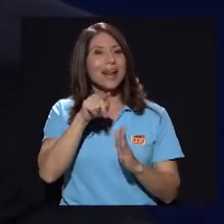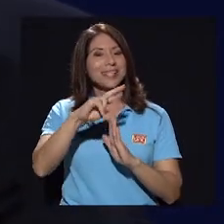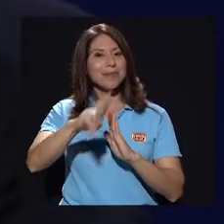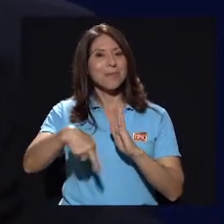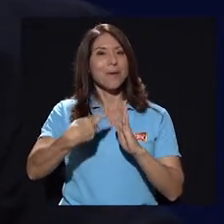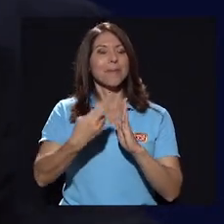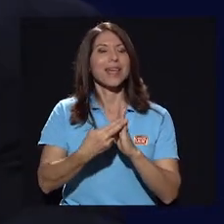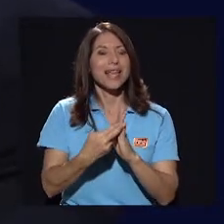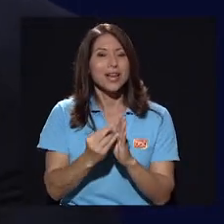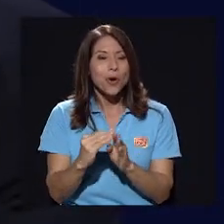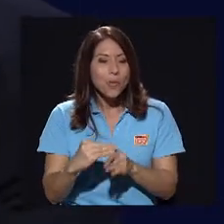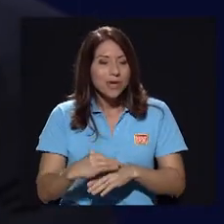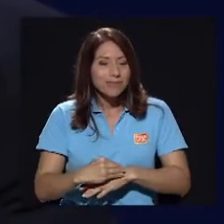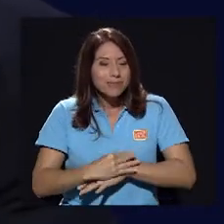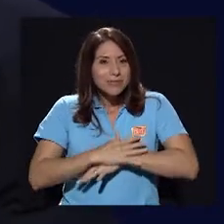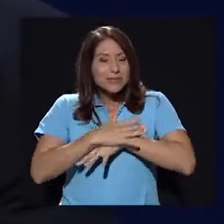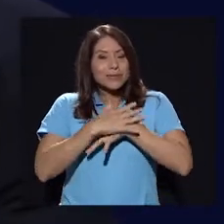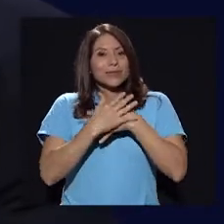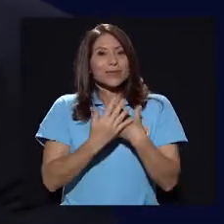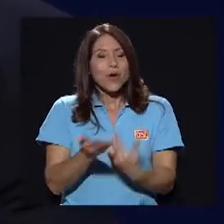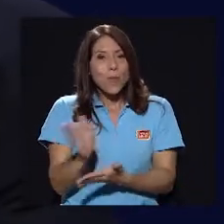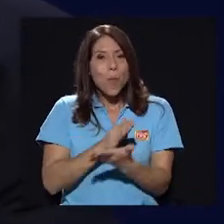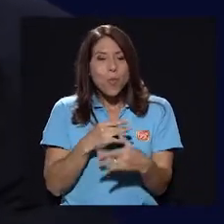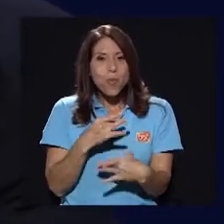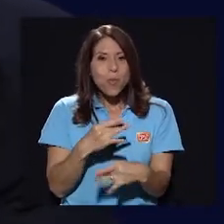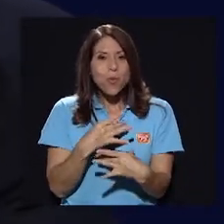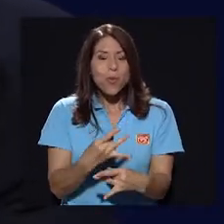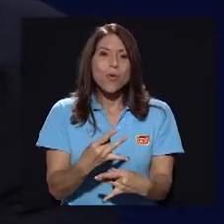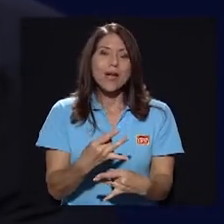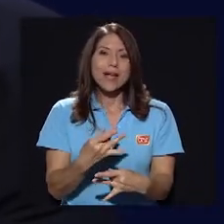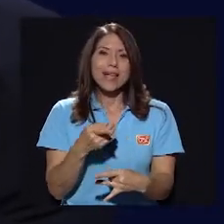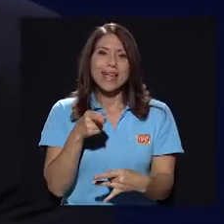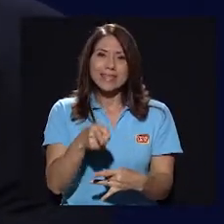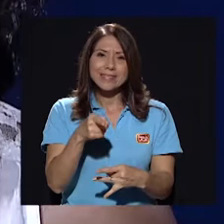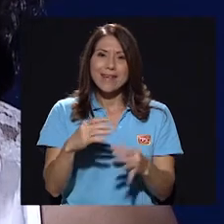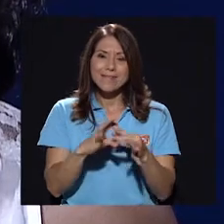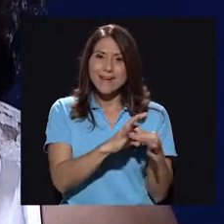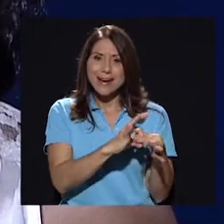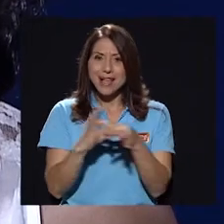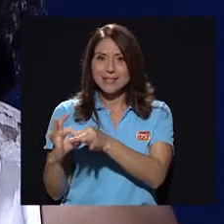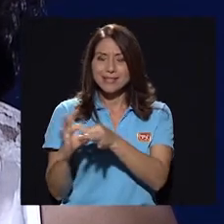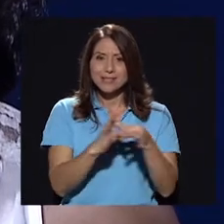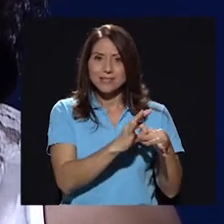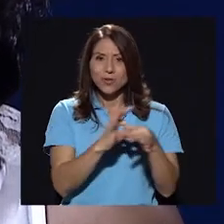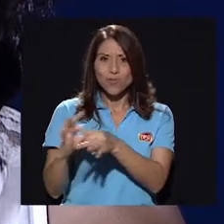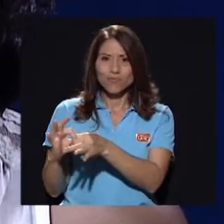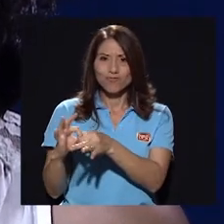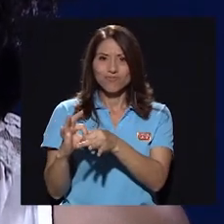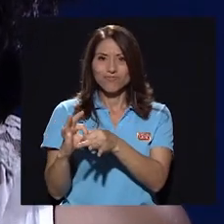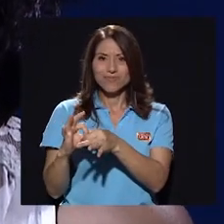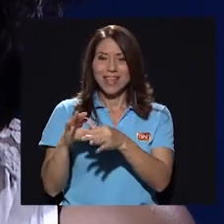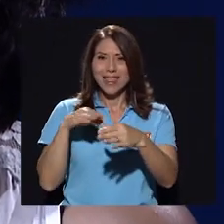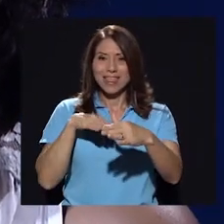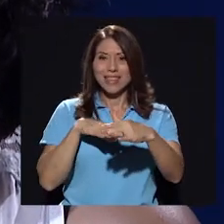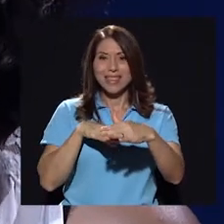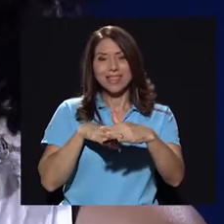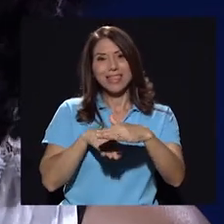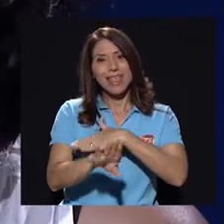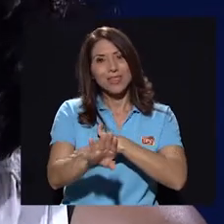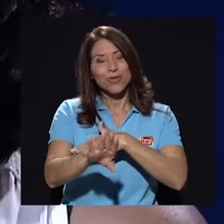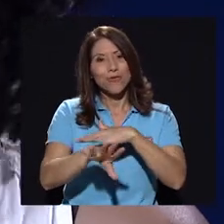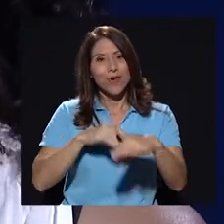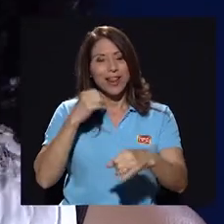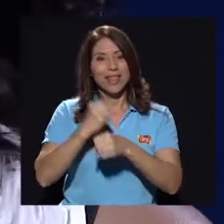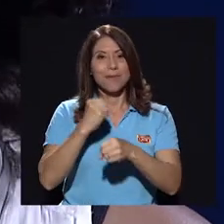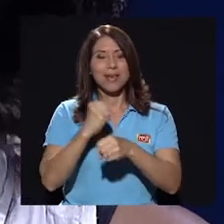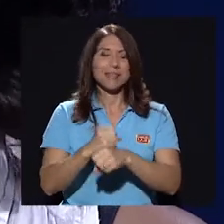piel. Entonces, es muy interesante esa relación entre ustedes dentro y fuera de la pantalla.